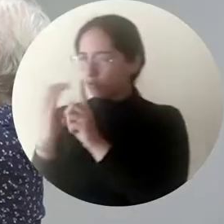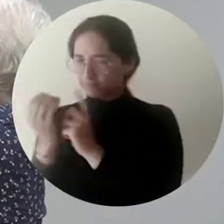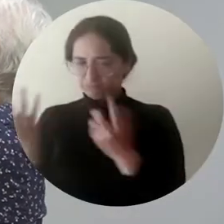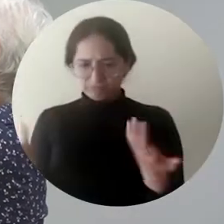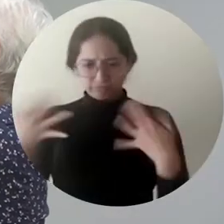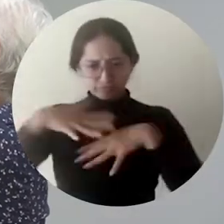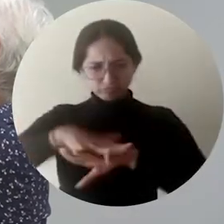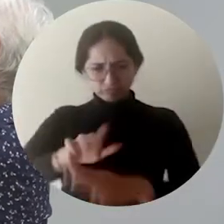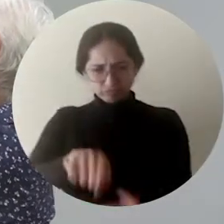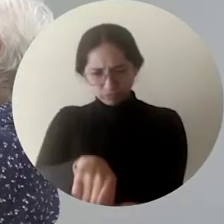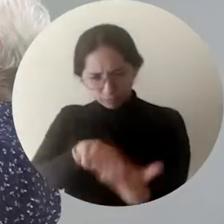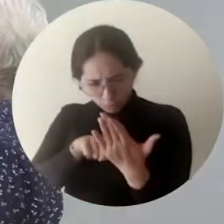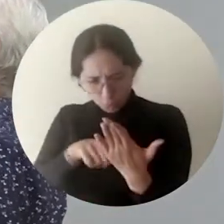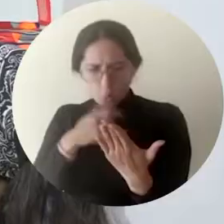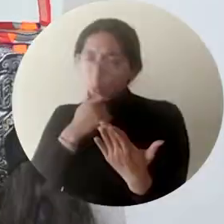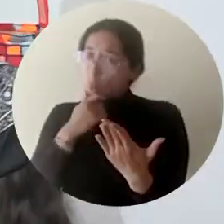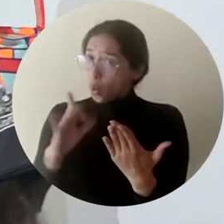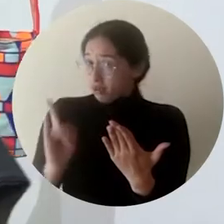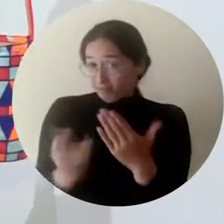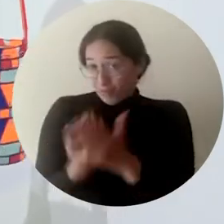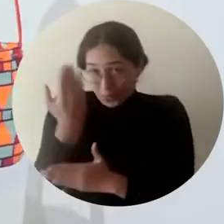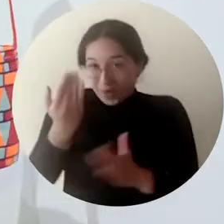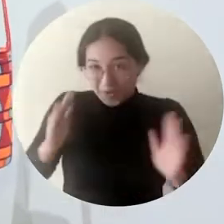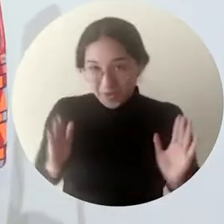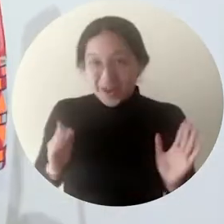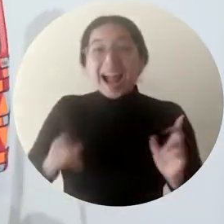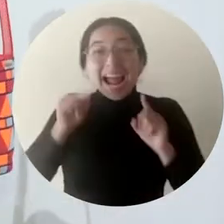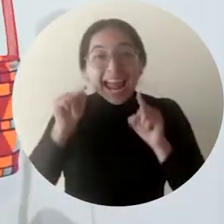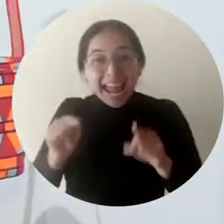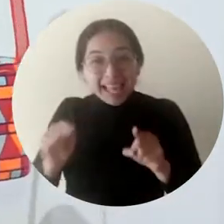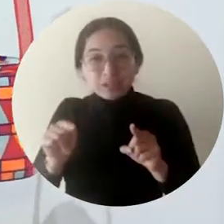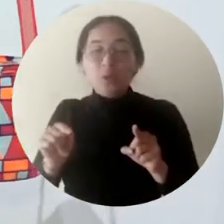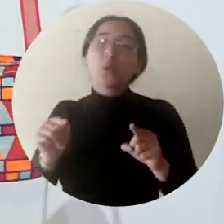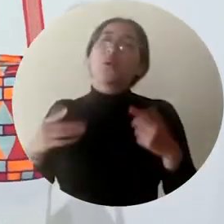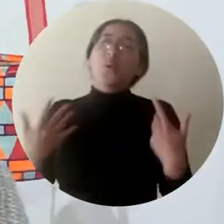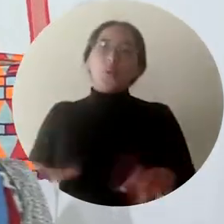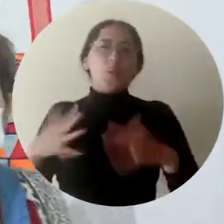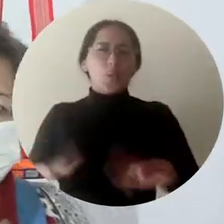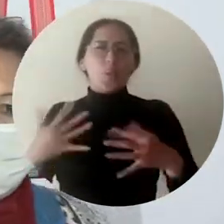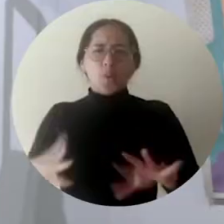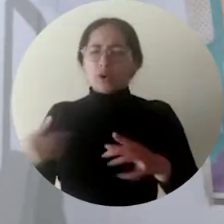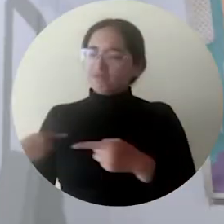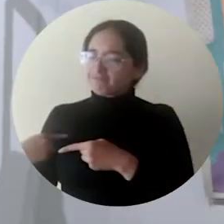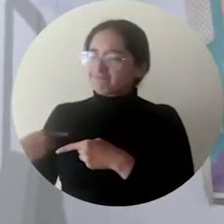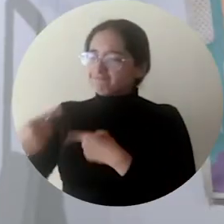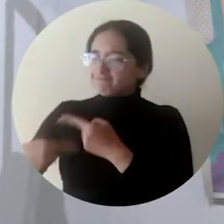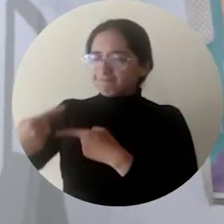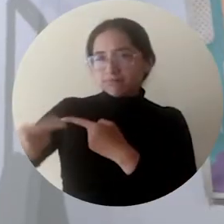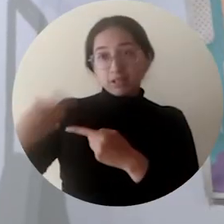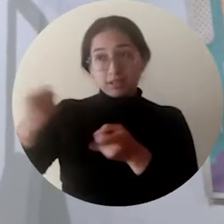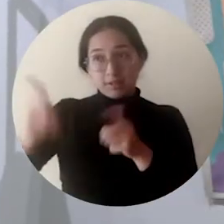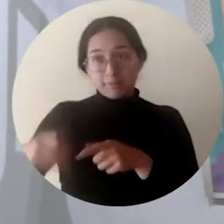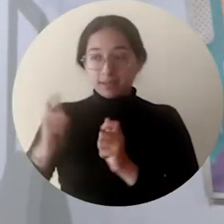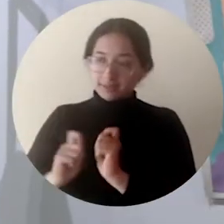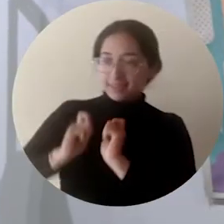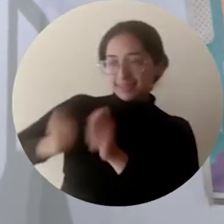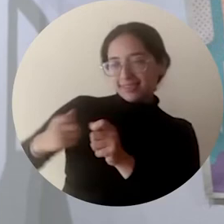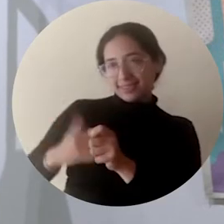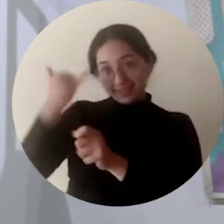a pasar algo que es algo nuevo. eso es la idea del nombre también, uno más